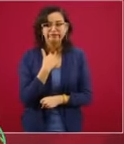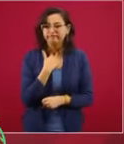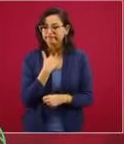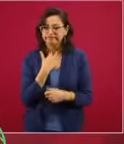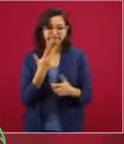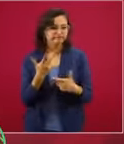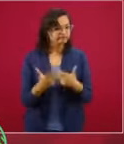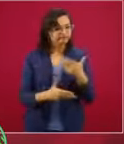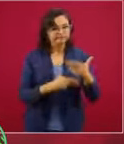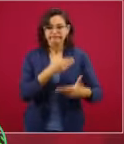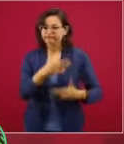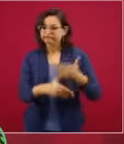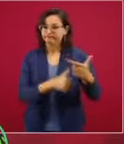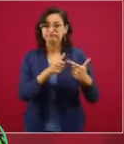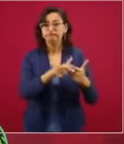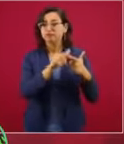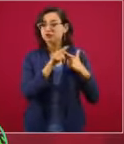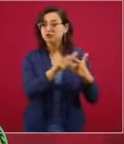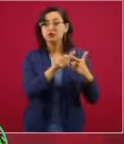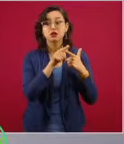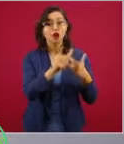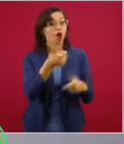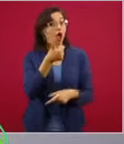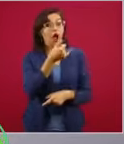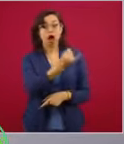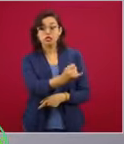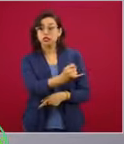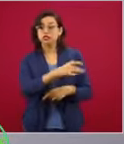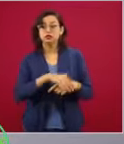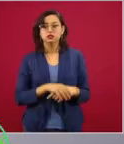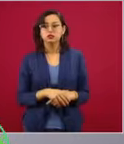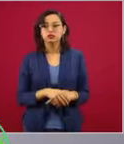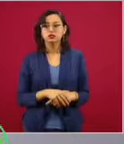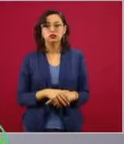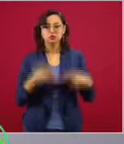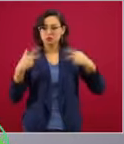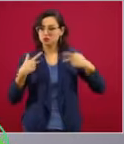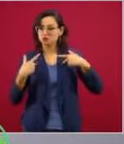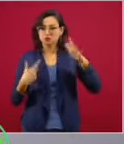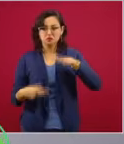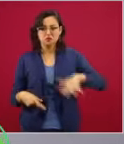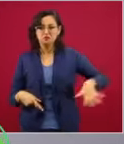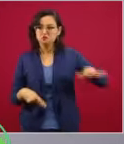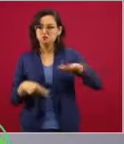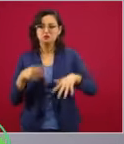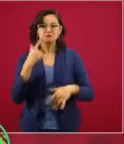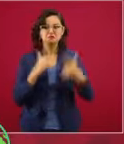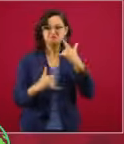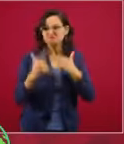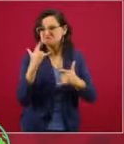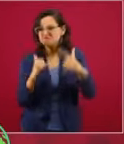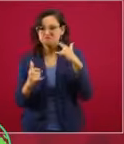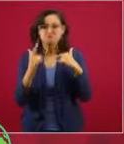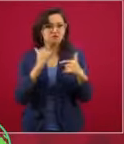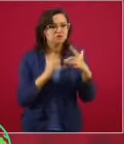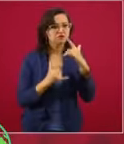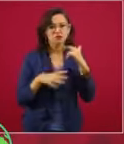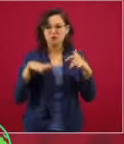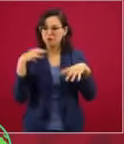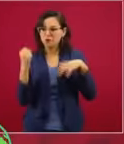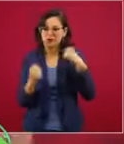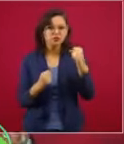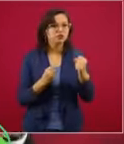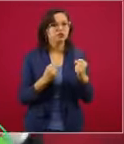sigue adelante. Porque los de arriba van a tener esos privilegios, como era antes,